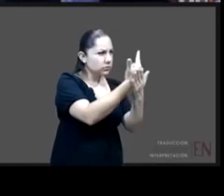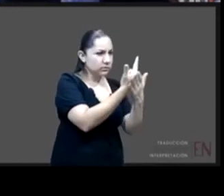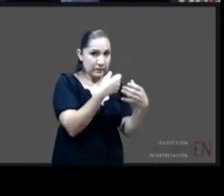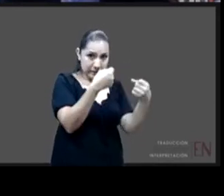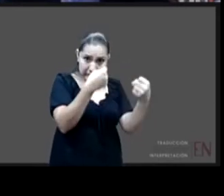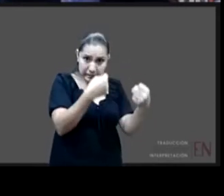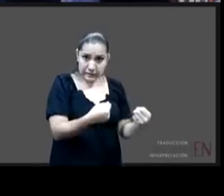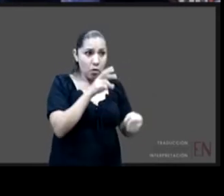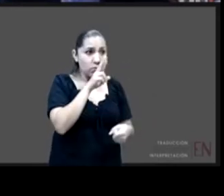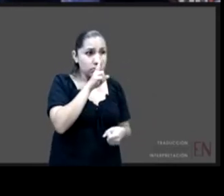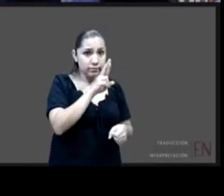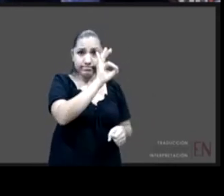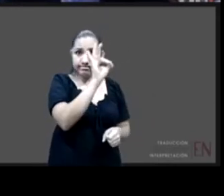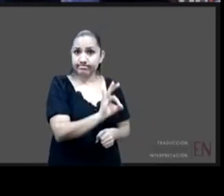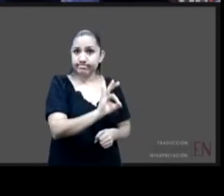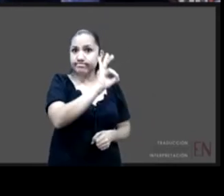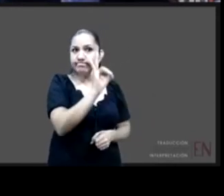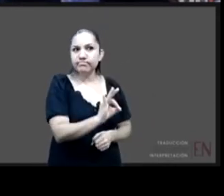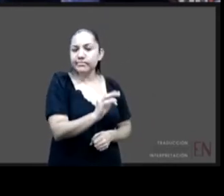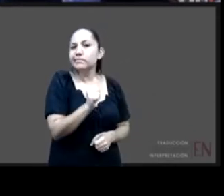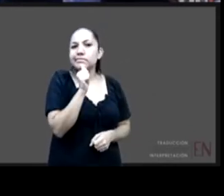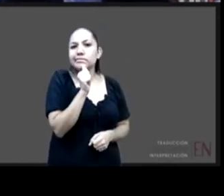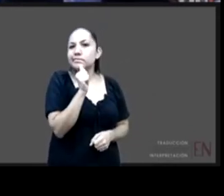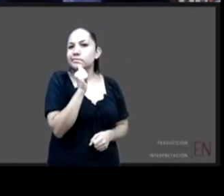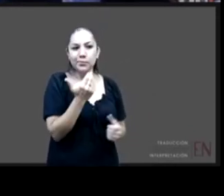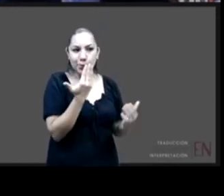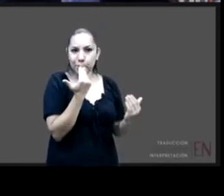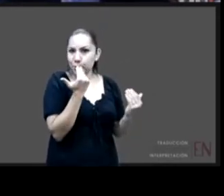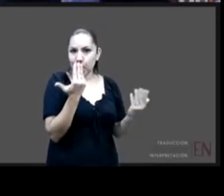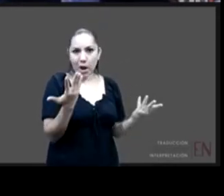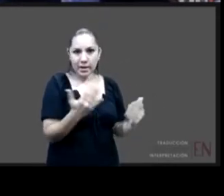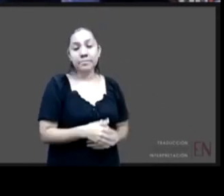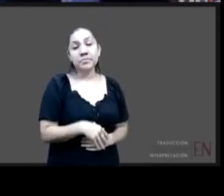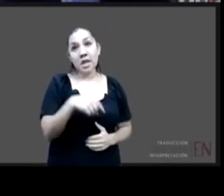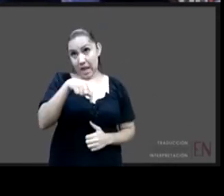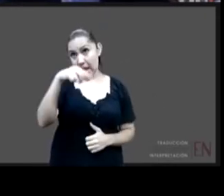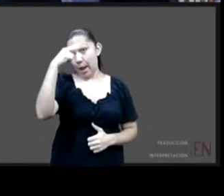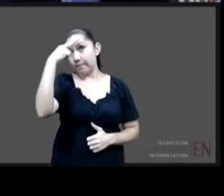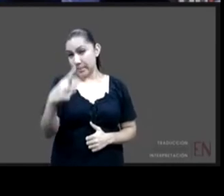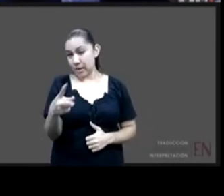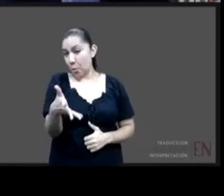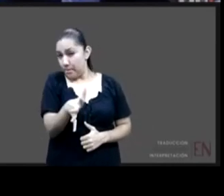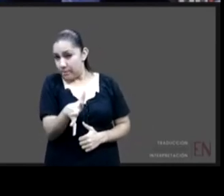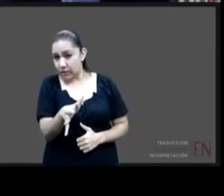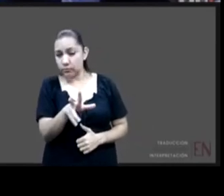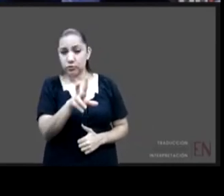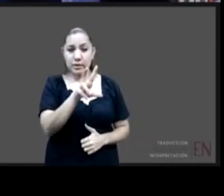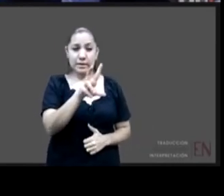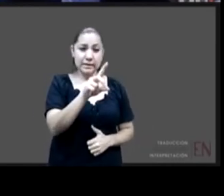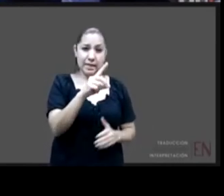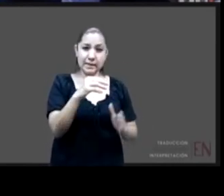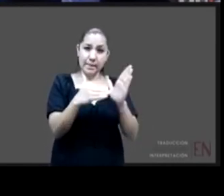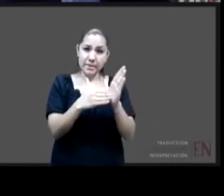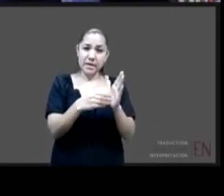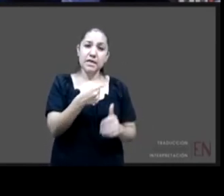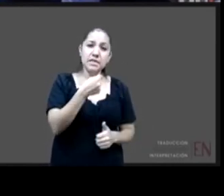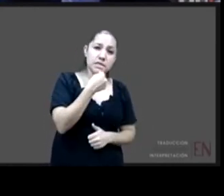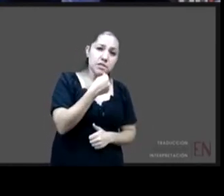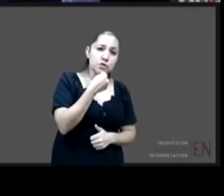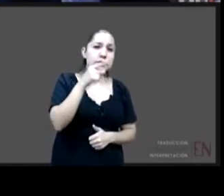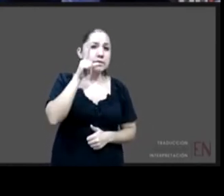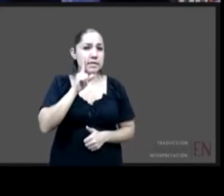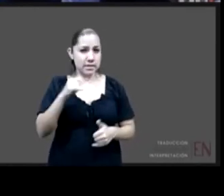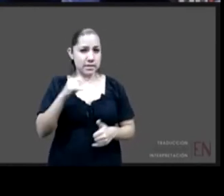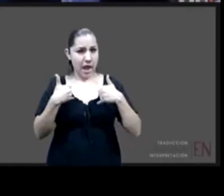existen en México más de 30 mil niños niñas adolescentes que están viviendo en